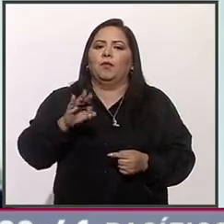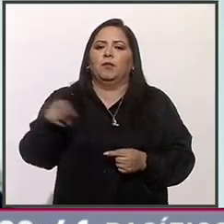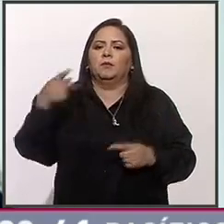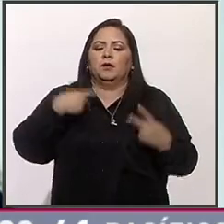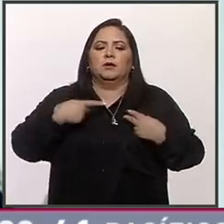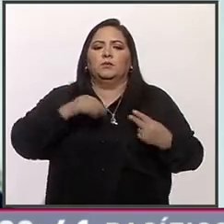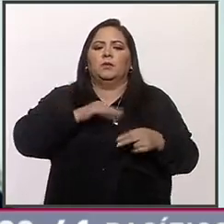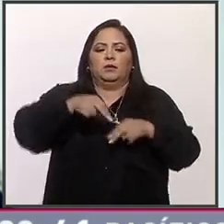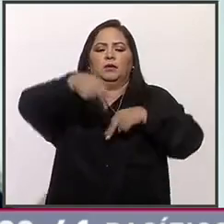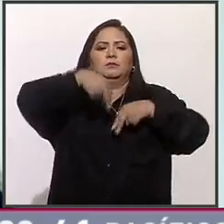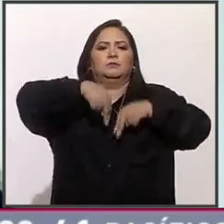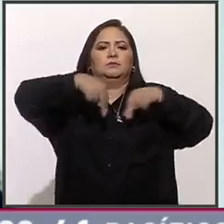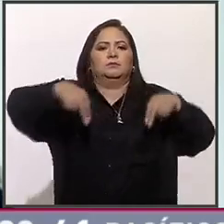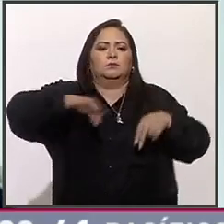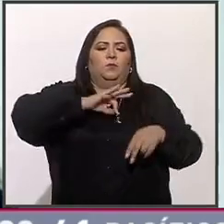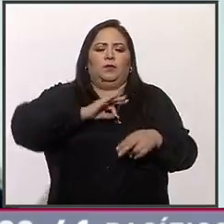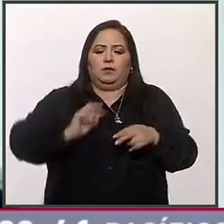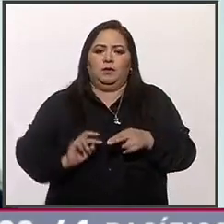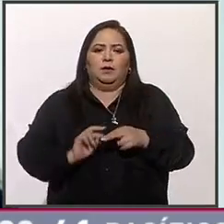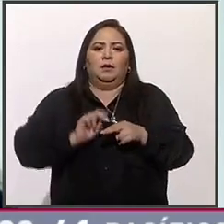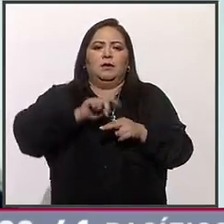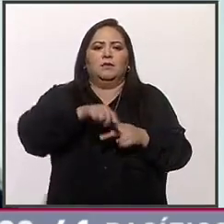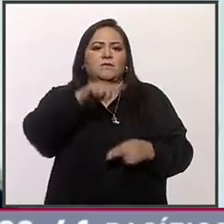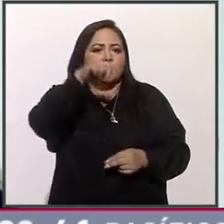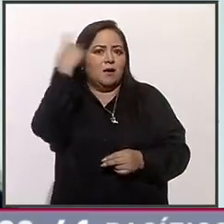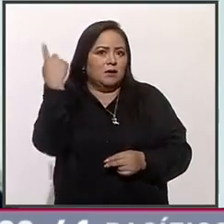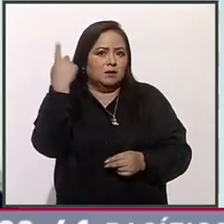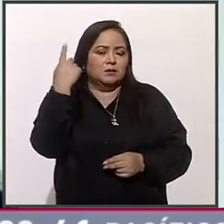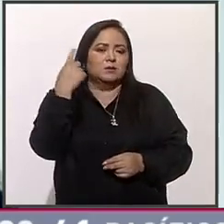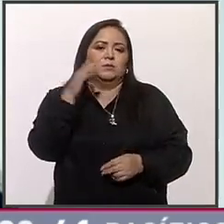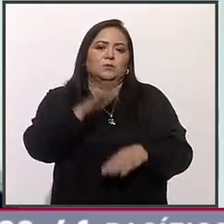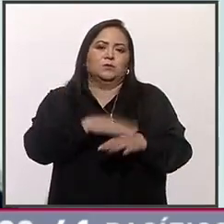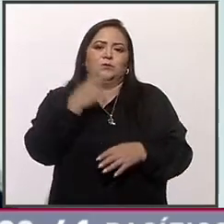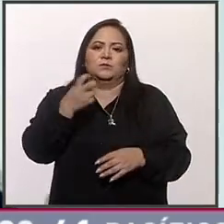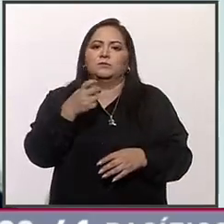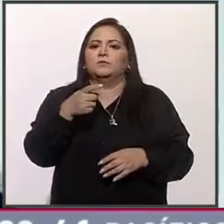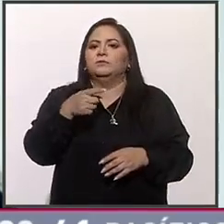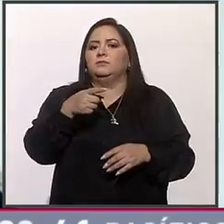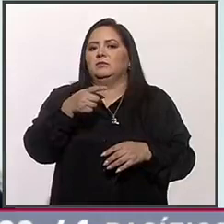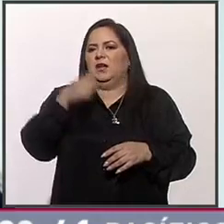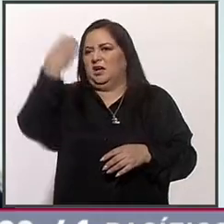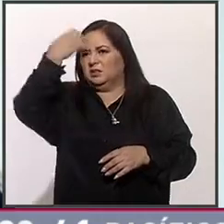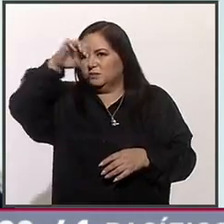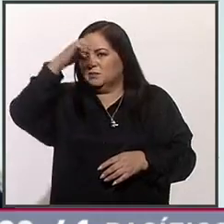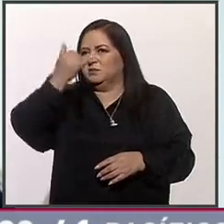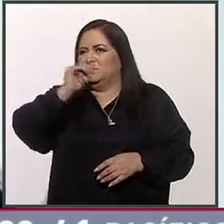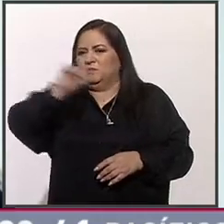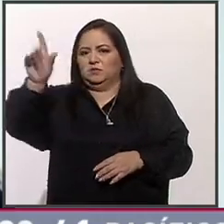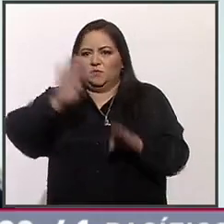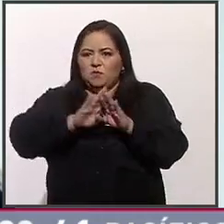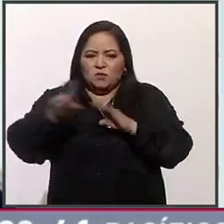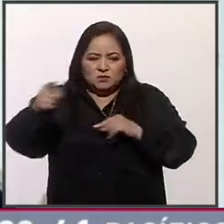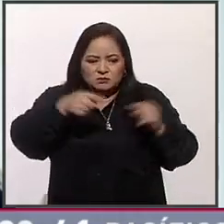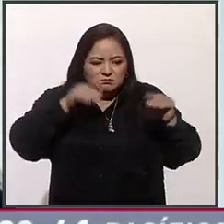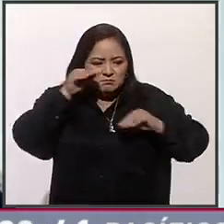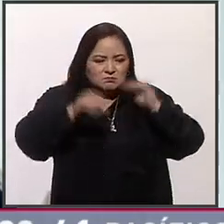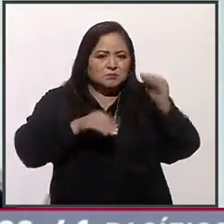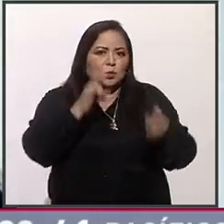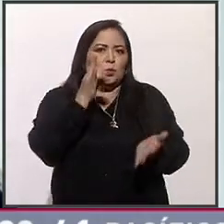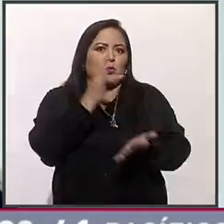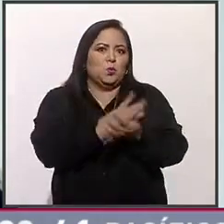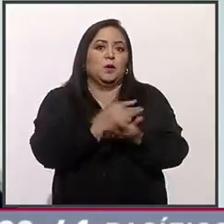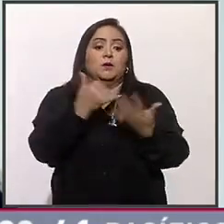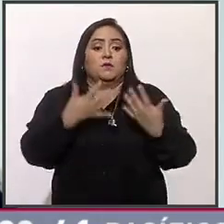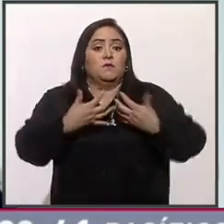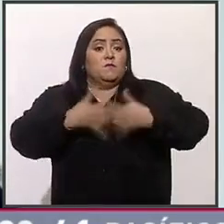puede abordar a nivel de banqueta. Entonces se generó con el acompañamiento de expertos y profesionales un anexo único y